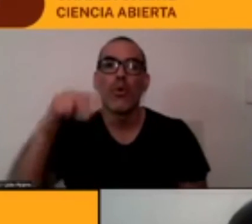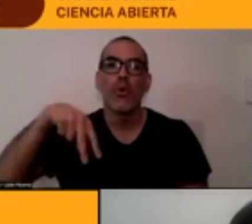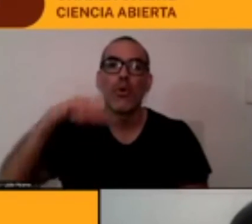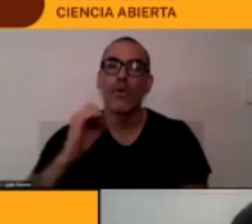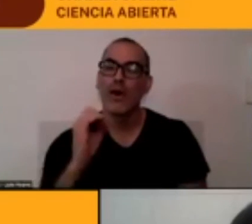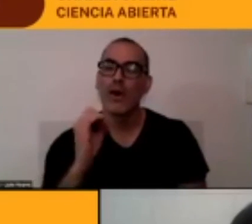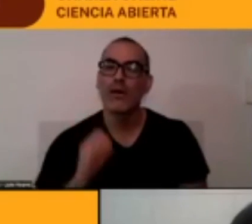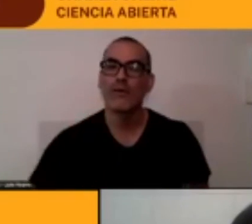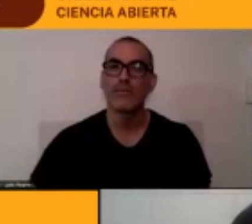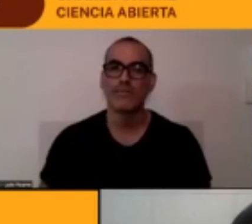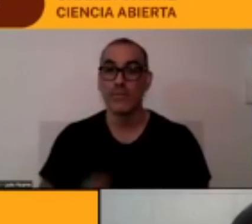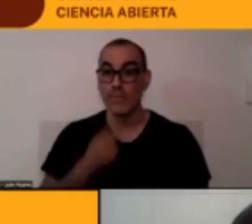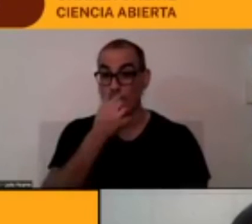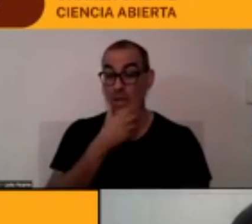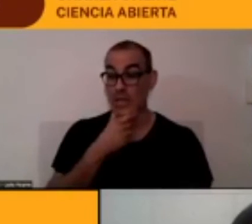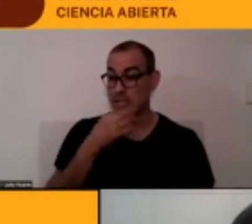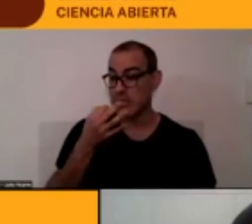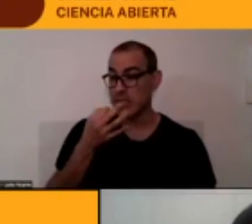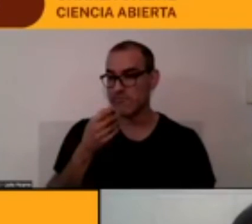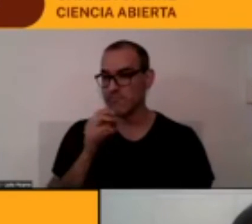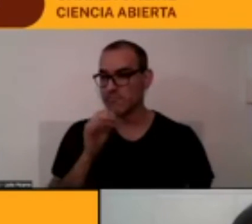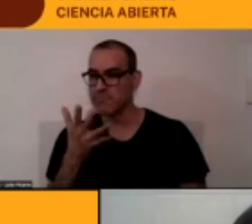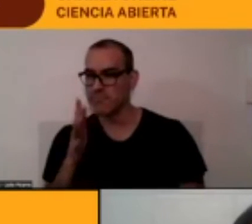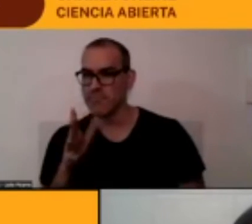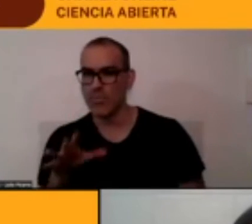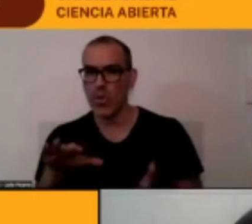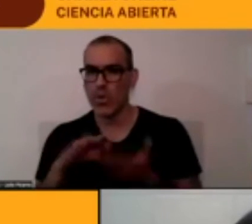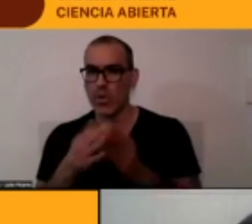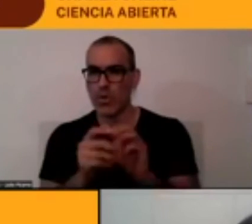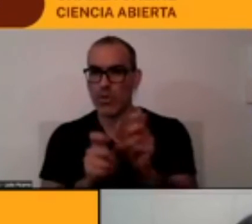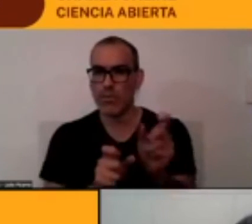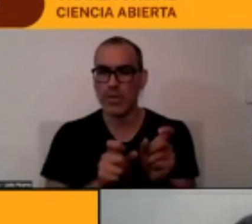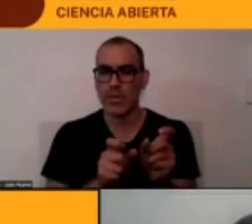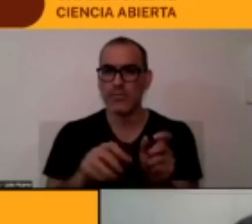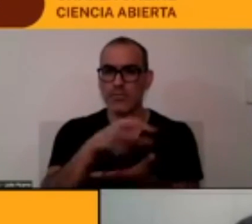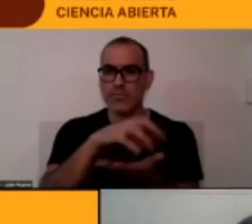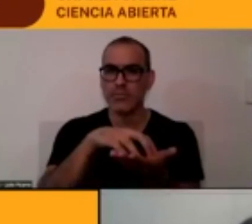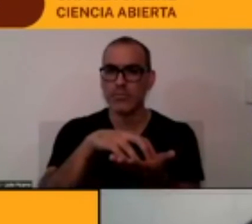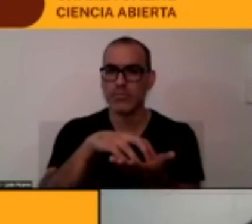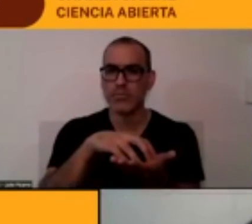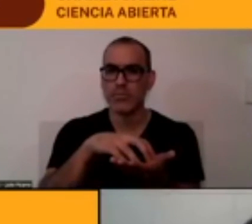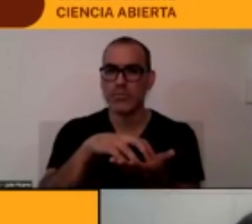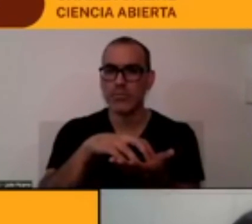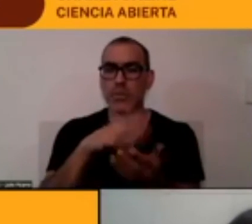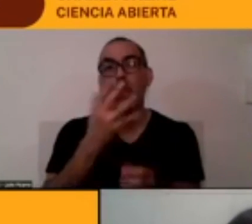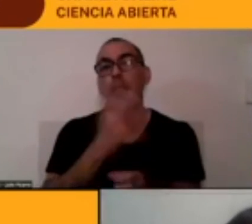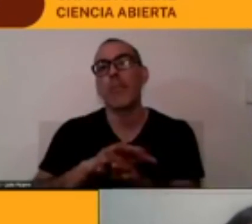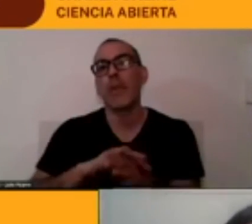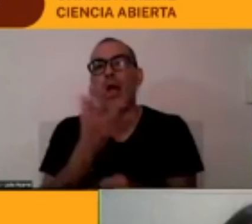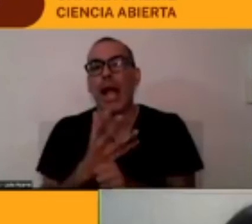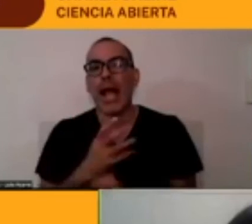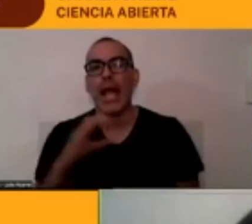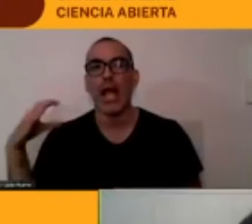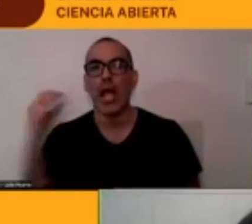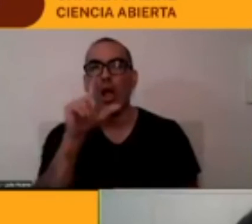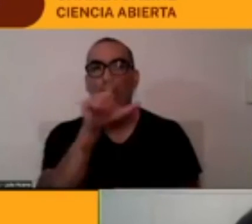comunidades indígenas que habita en la ciudad por ejemplo ya en Copiapó tenemos comunidades collas que habitan comunidades